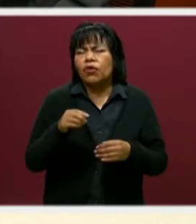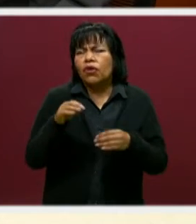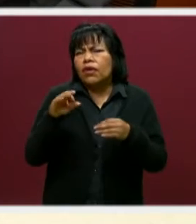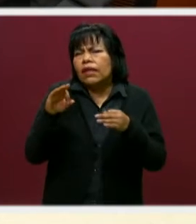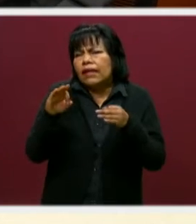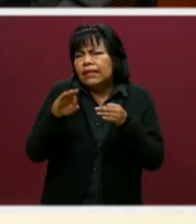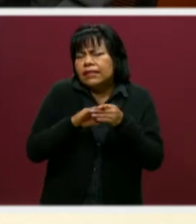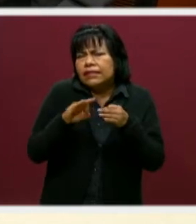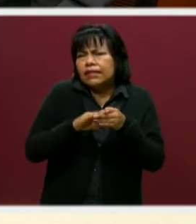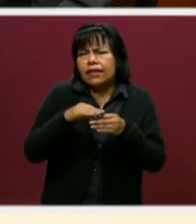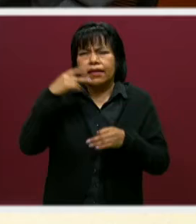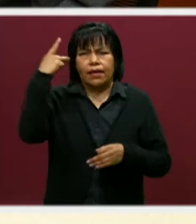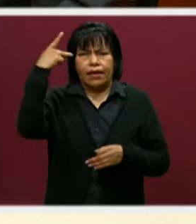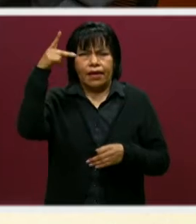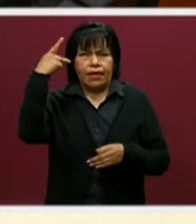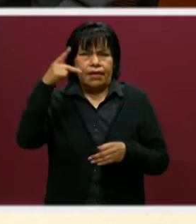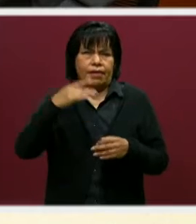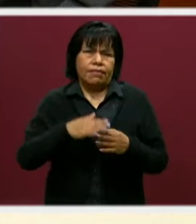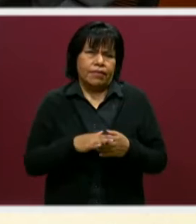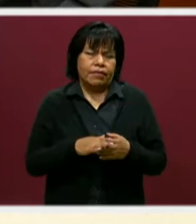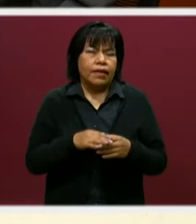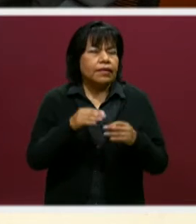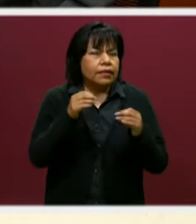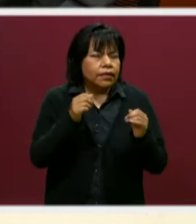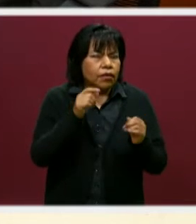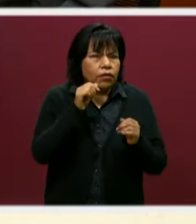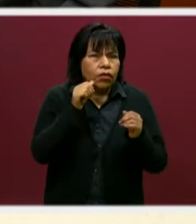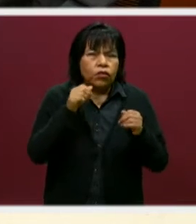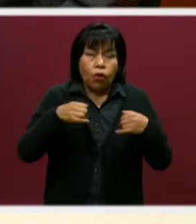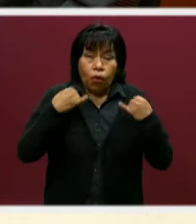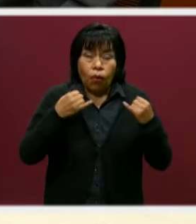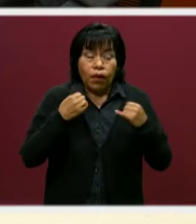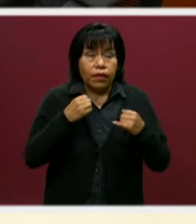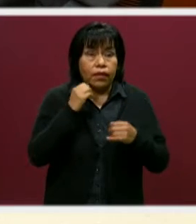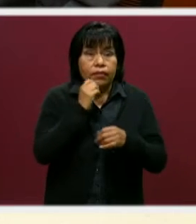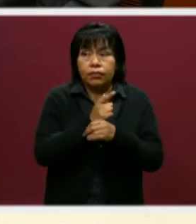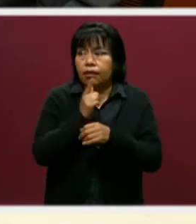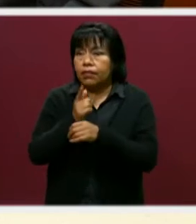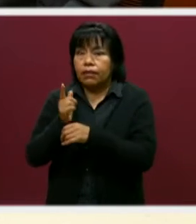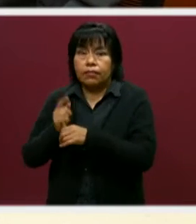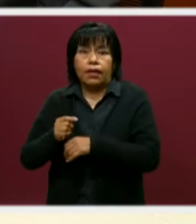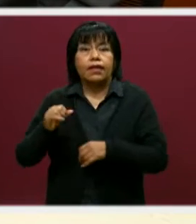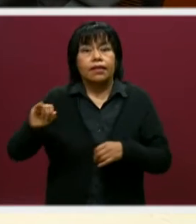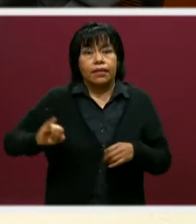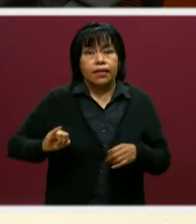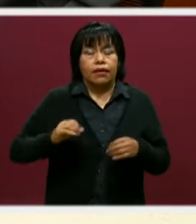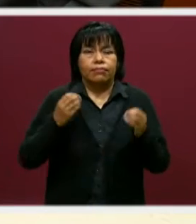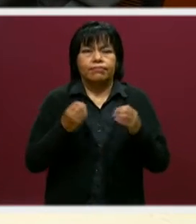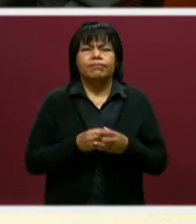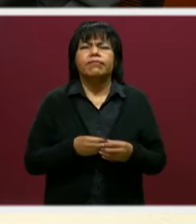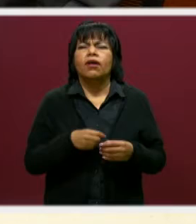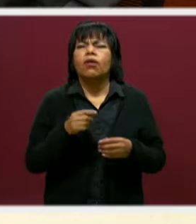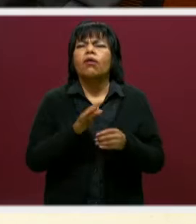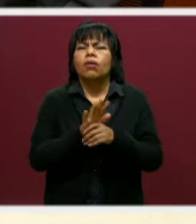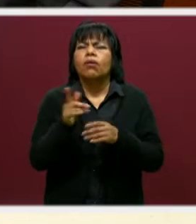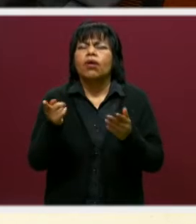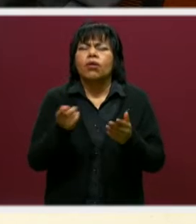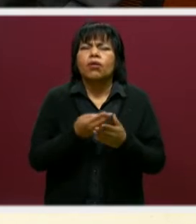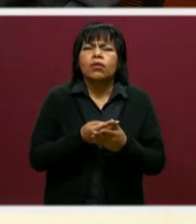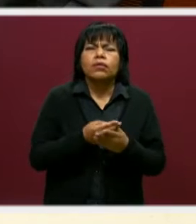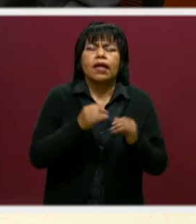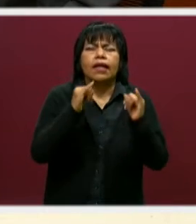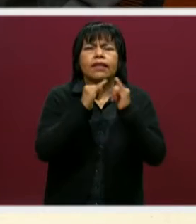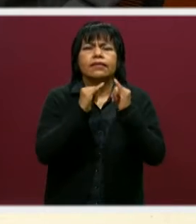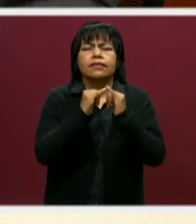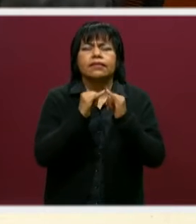cercano a Puebla y que seguramente hay muchos jóvenes, chicos y chicas interesados. ¿Cuál es la oferta académica que tiene